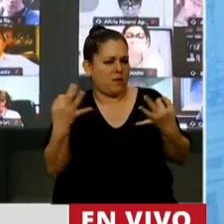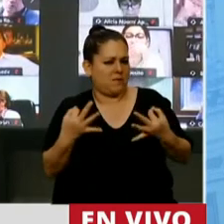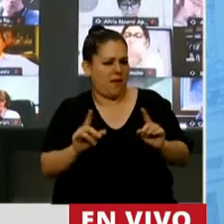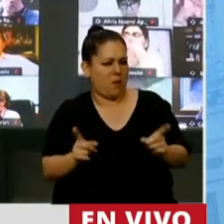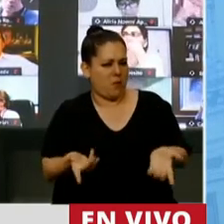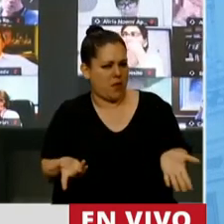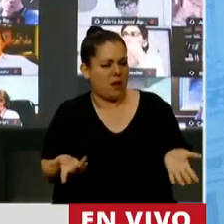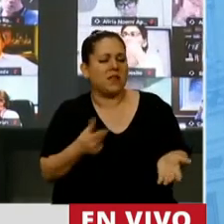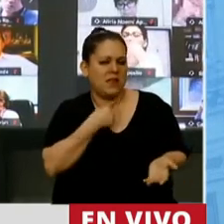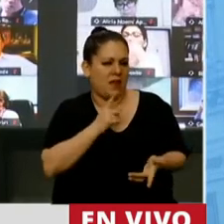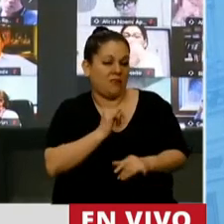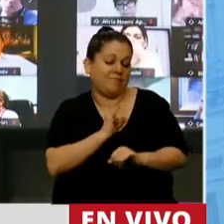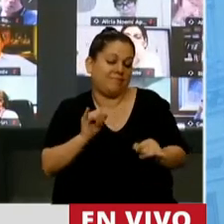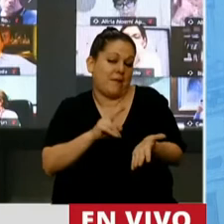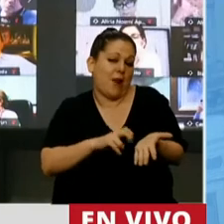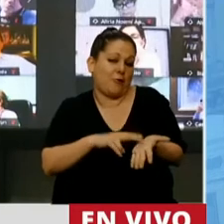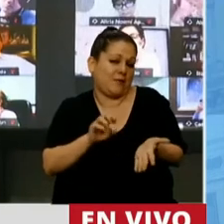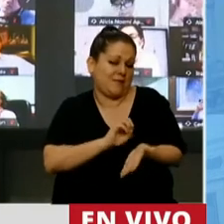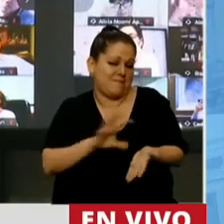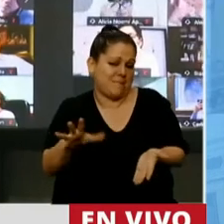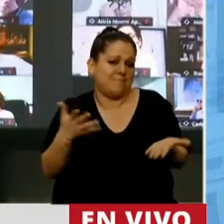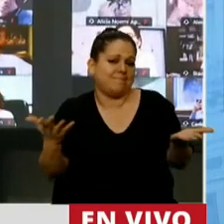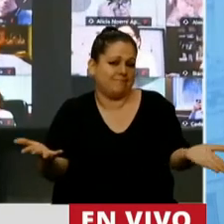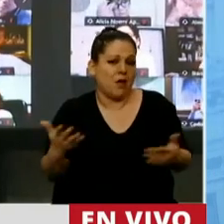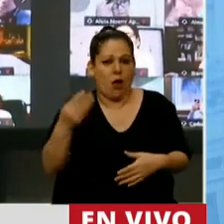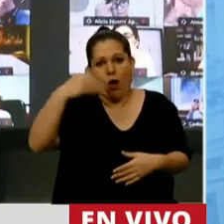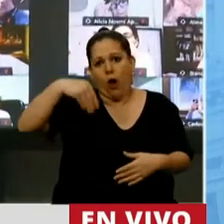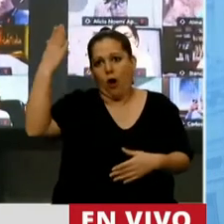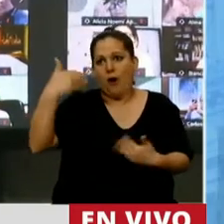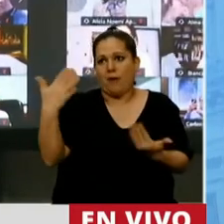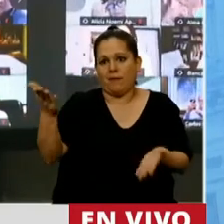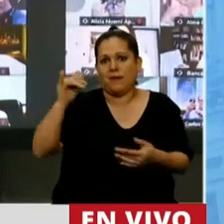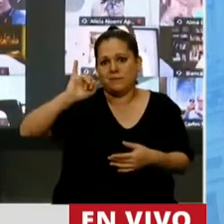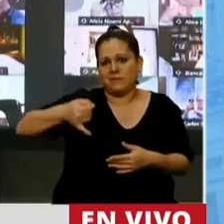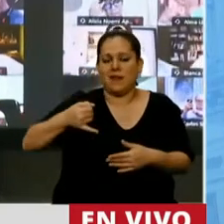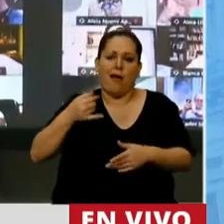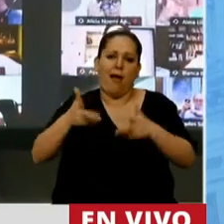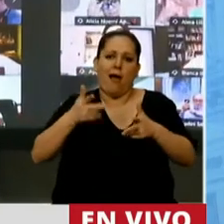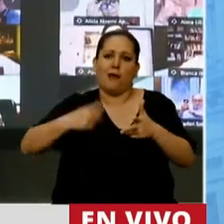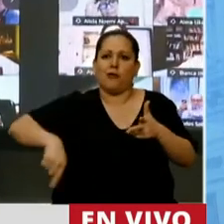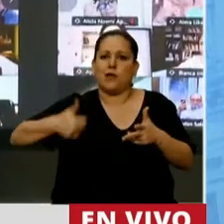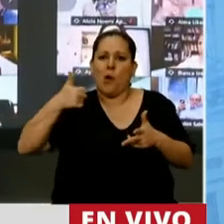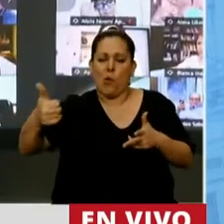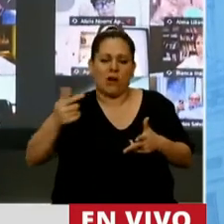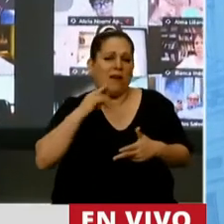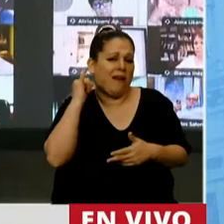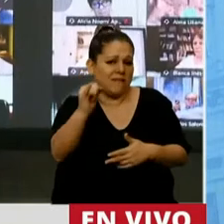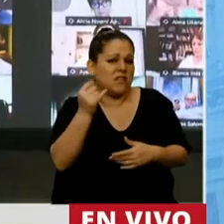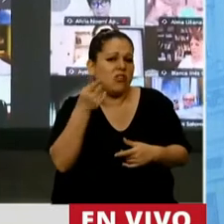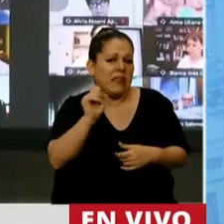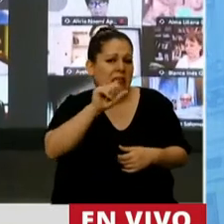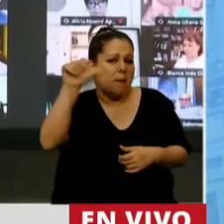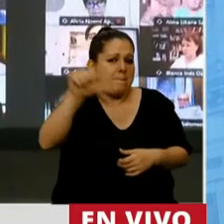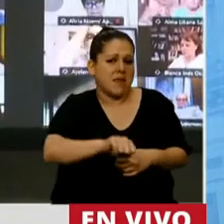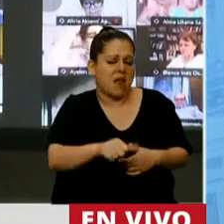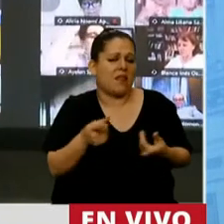Quiero dar las malas noticias, porque claro, el oficialismo da las buenas noticias del presupuesto. Yo doy las malas. Quienes perdieron en la distribución, no solo por